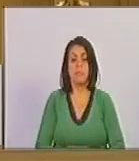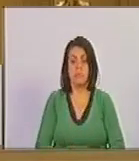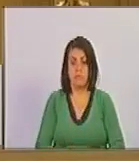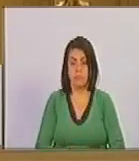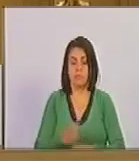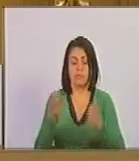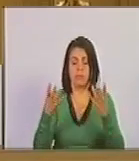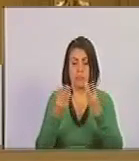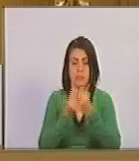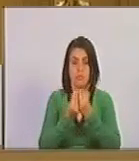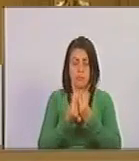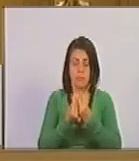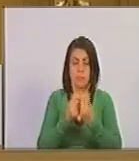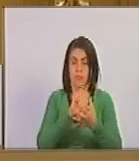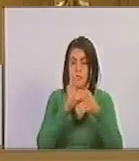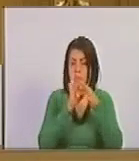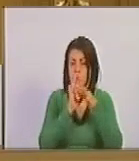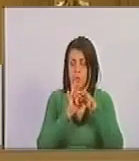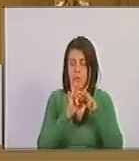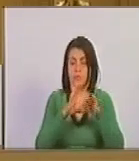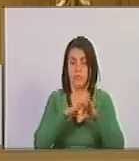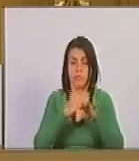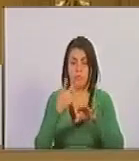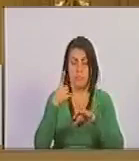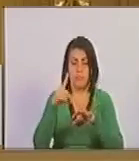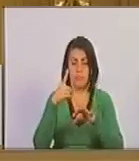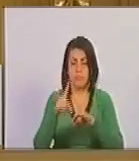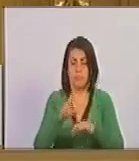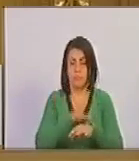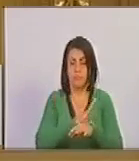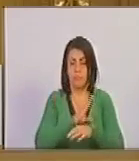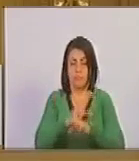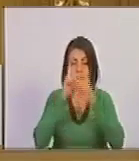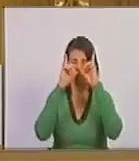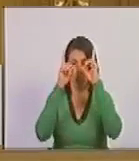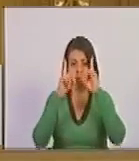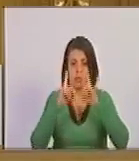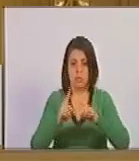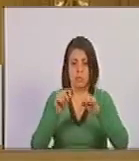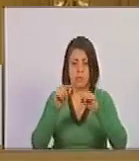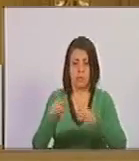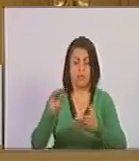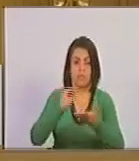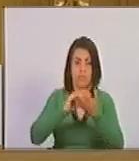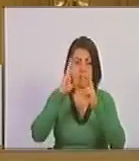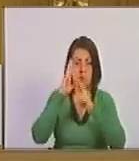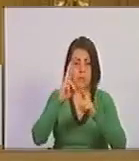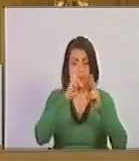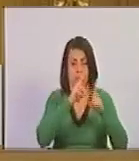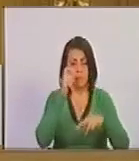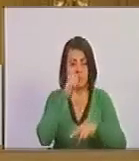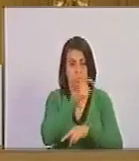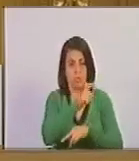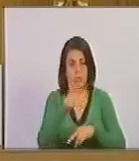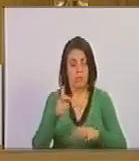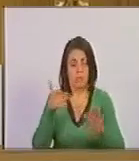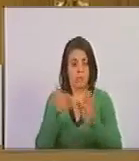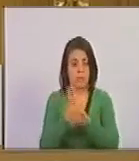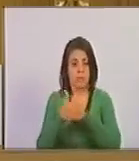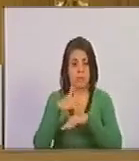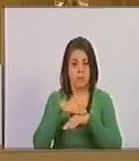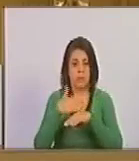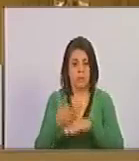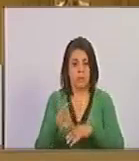cooperación complementaria, el derecho a la autodeterminación, al respeto de la soberanía a través